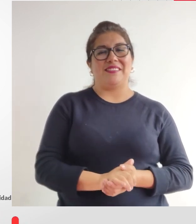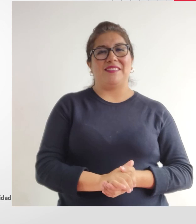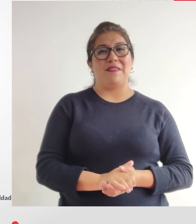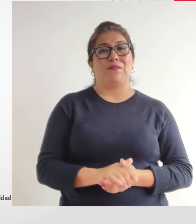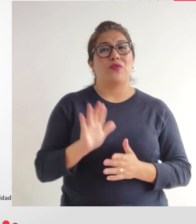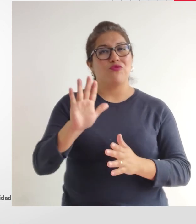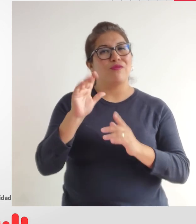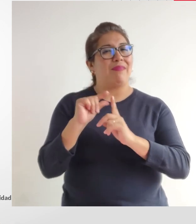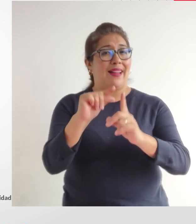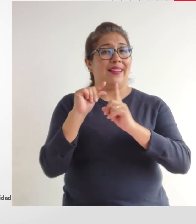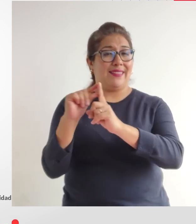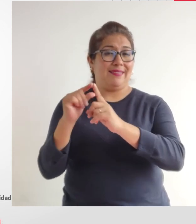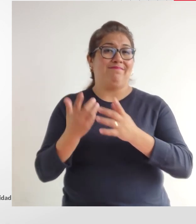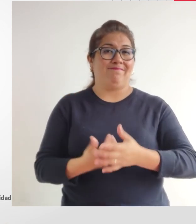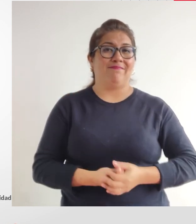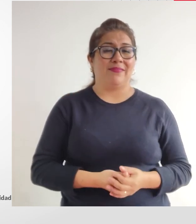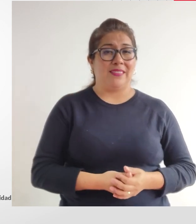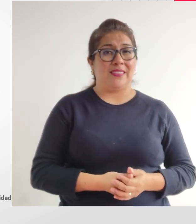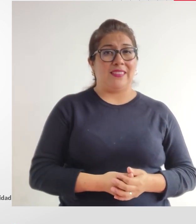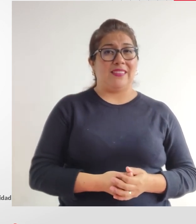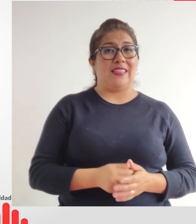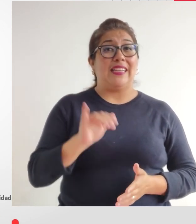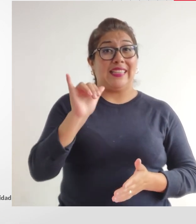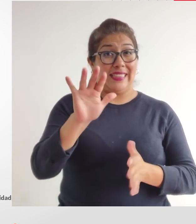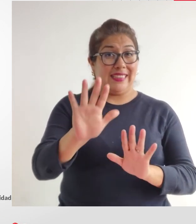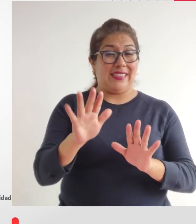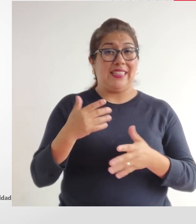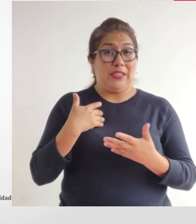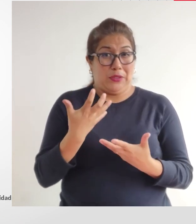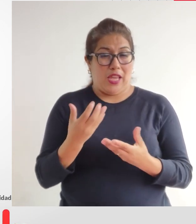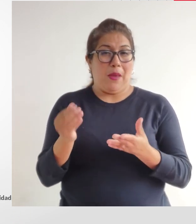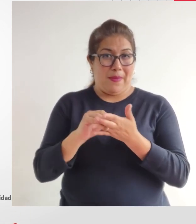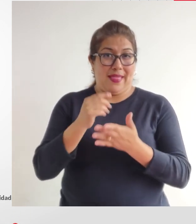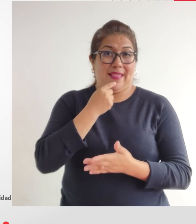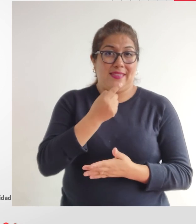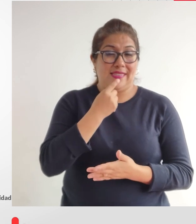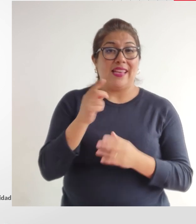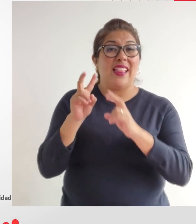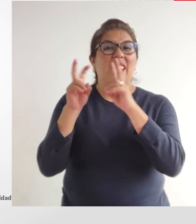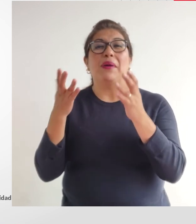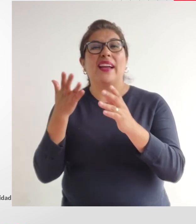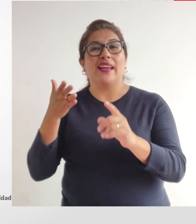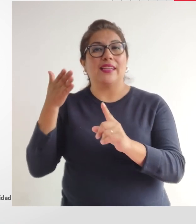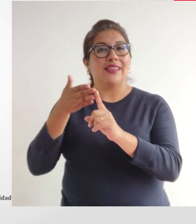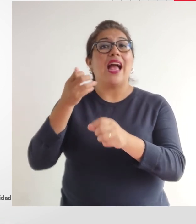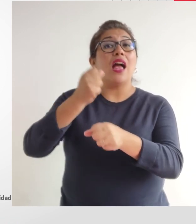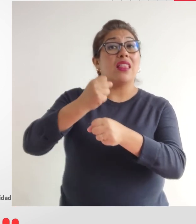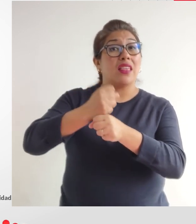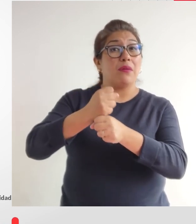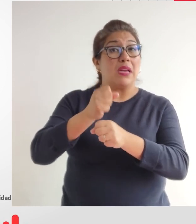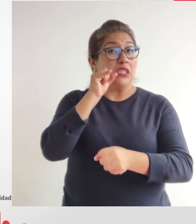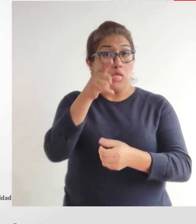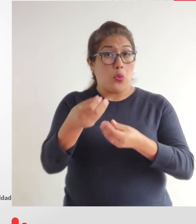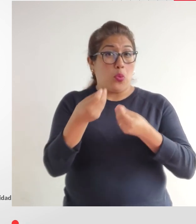vulnerables por sus palabras pero hacemos eco justamente de lo que ha dicho trabajo porque si no